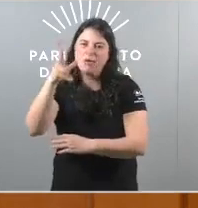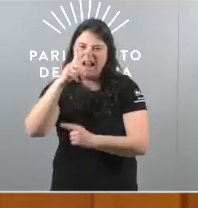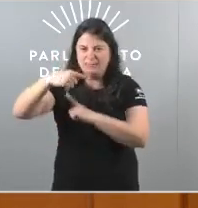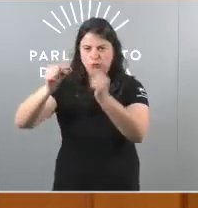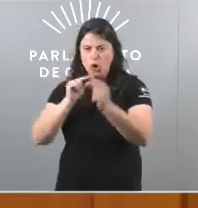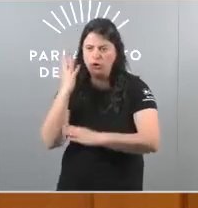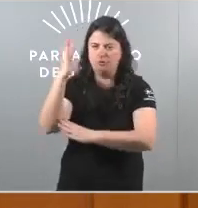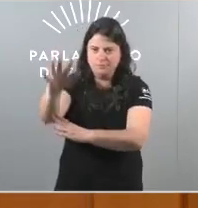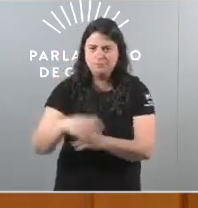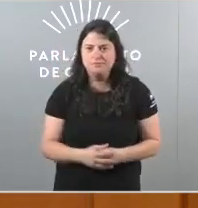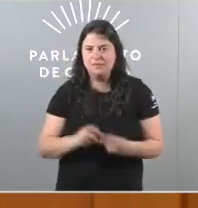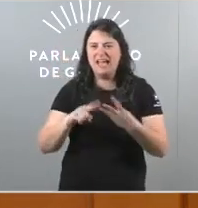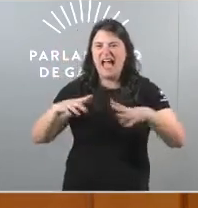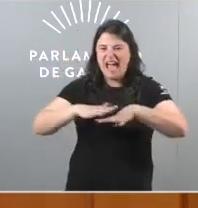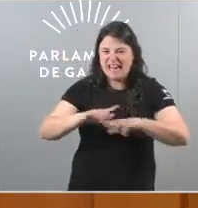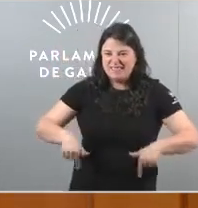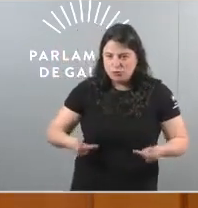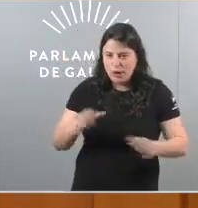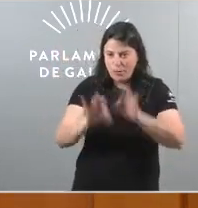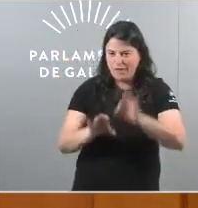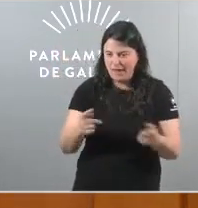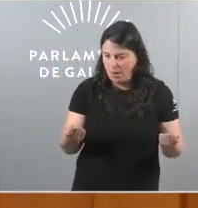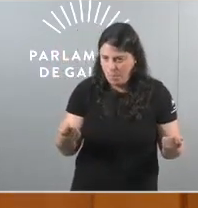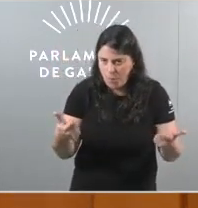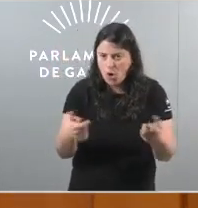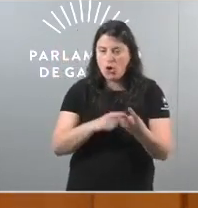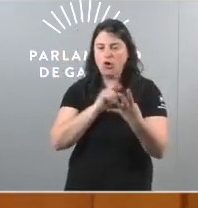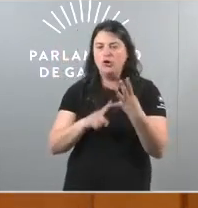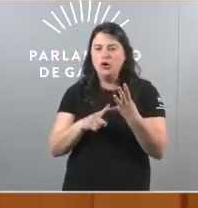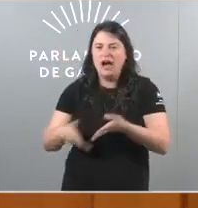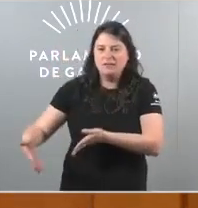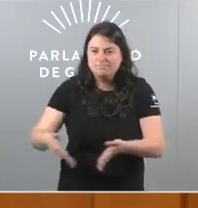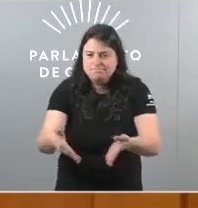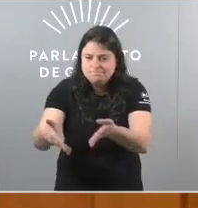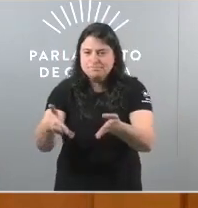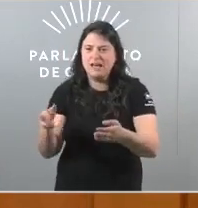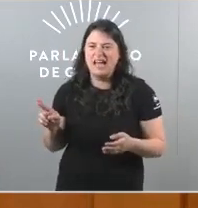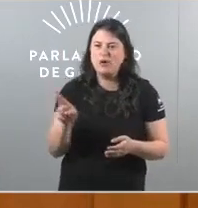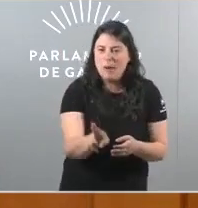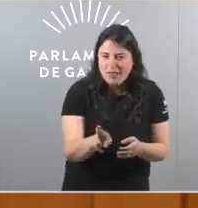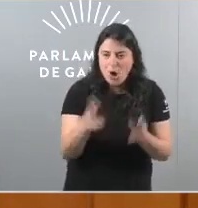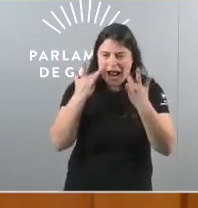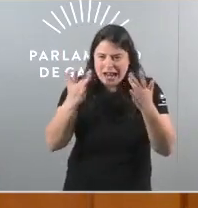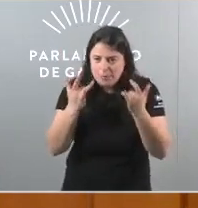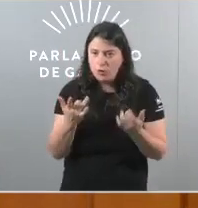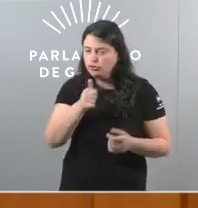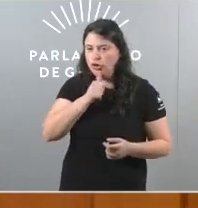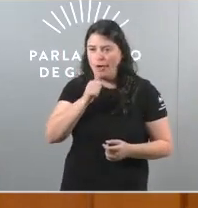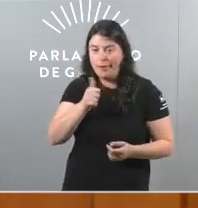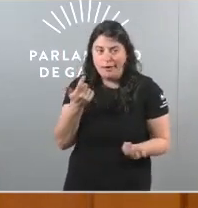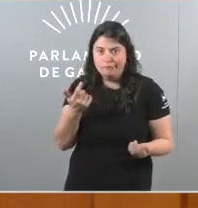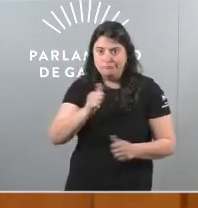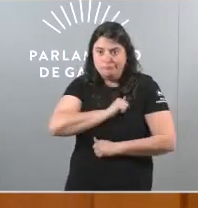baixa de rede natura de todo o Estado e a recuperación integral das rías como eterna materia pendente Un